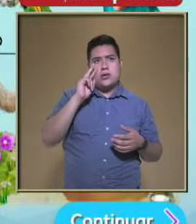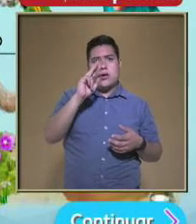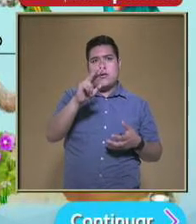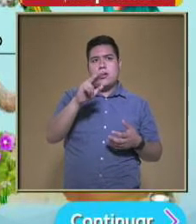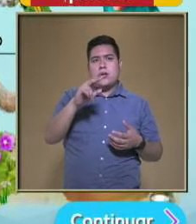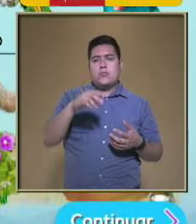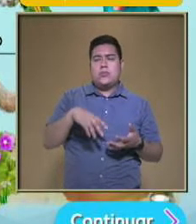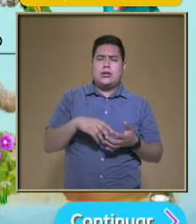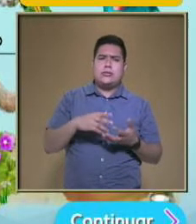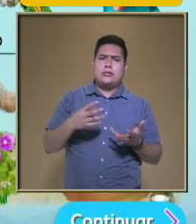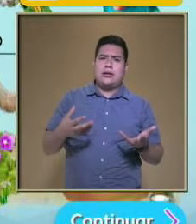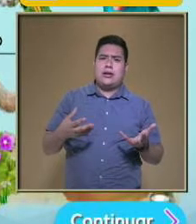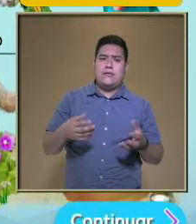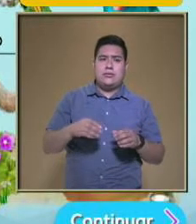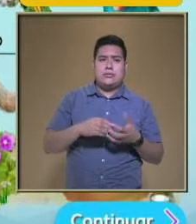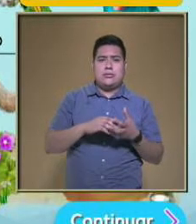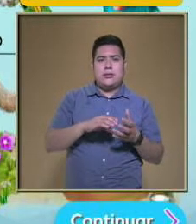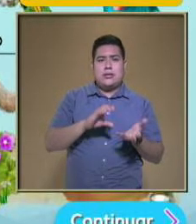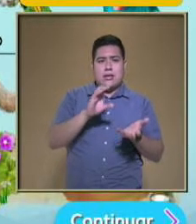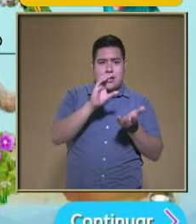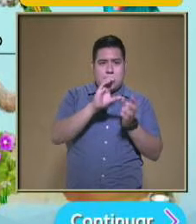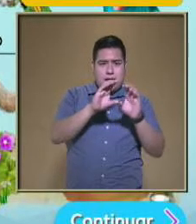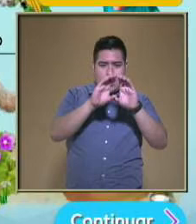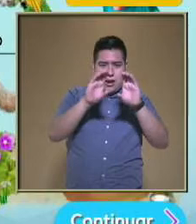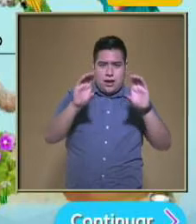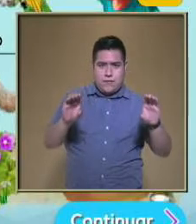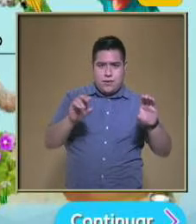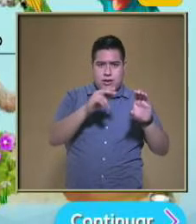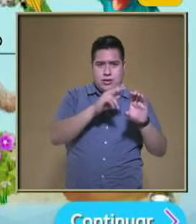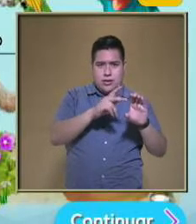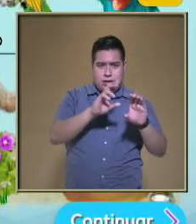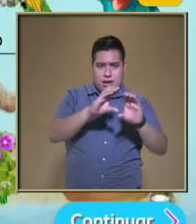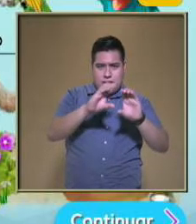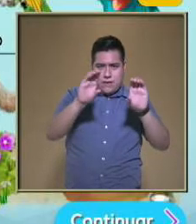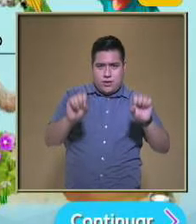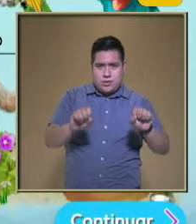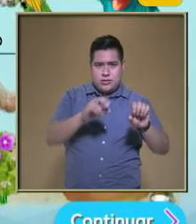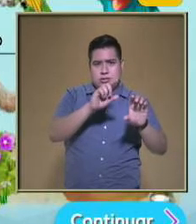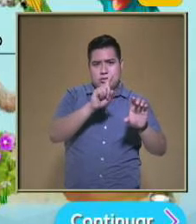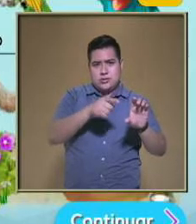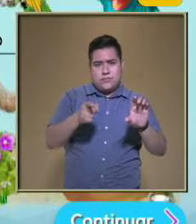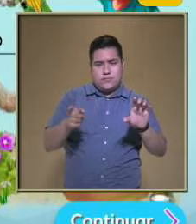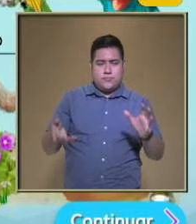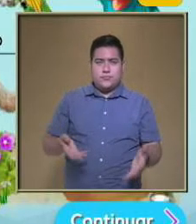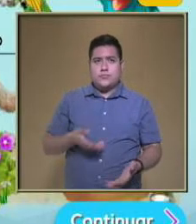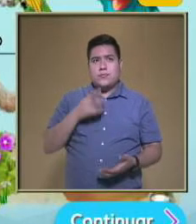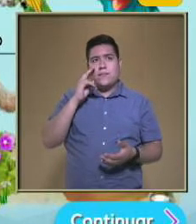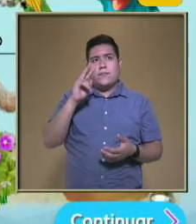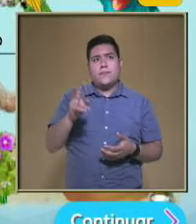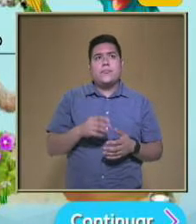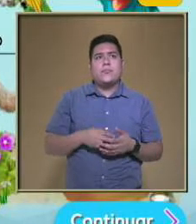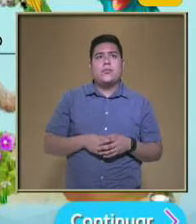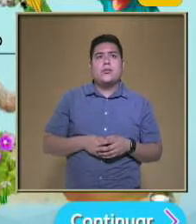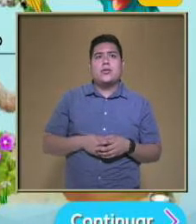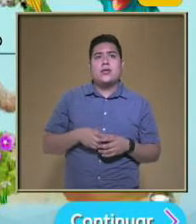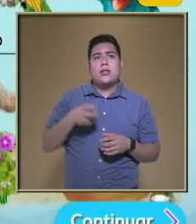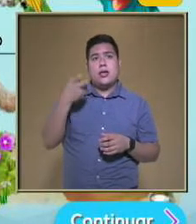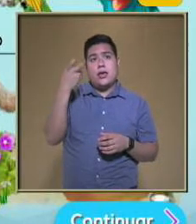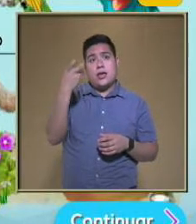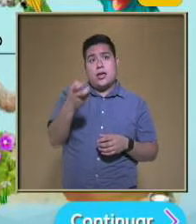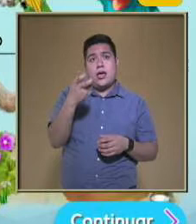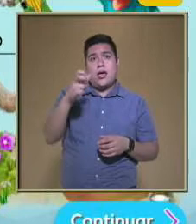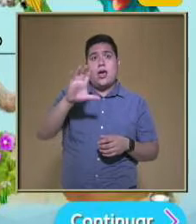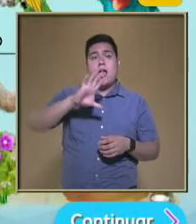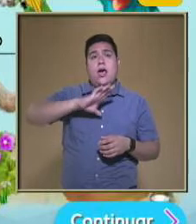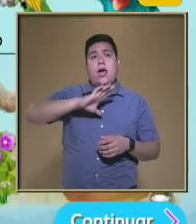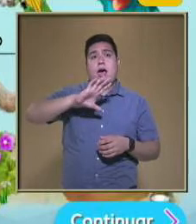Observa tú ahí Como se ha formado Una unión Entre del sol A la calabaza Y en la parte superior De estos organismos Se